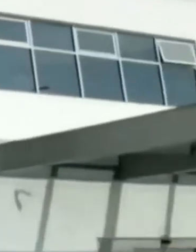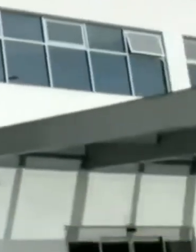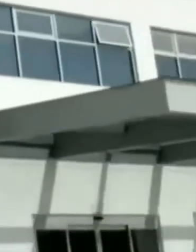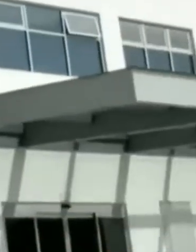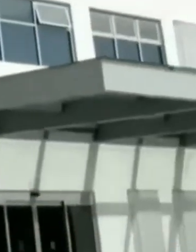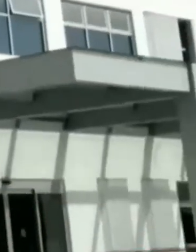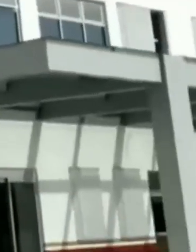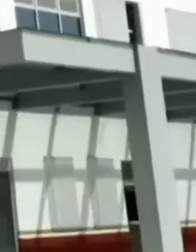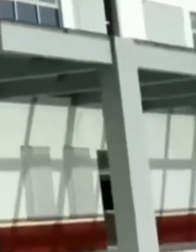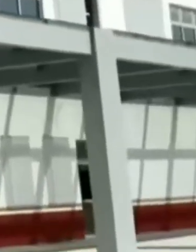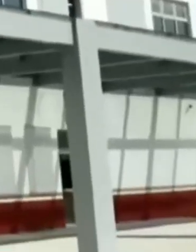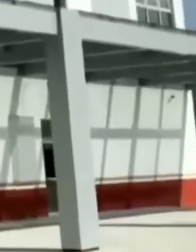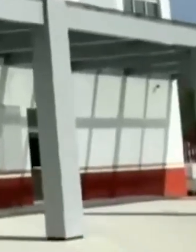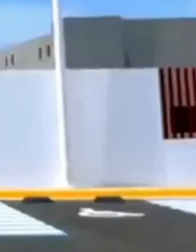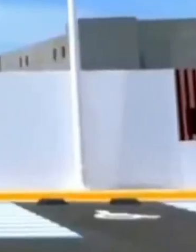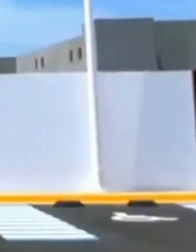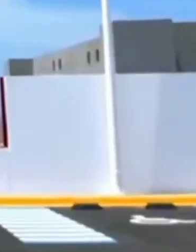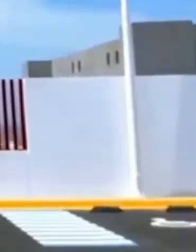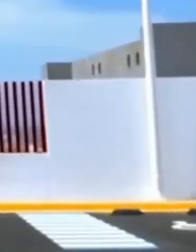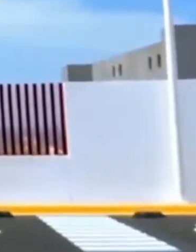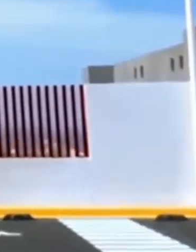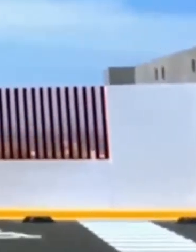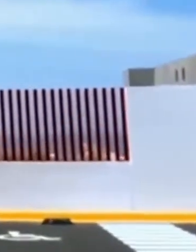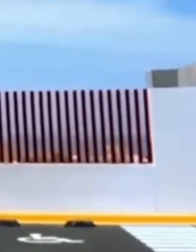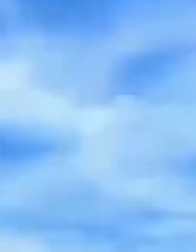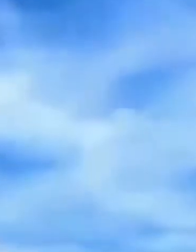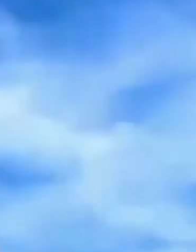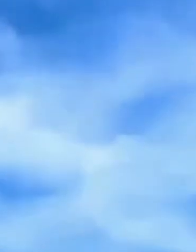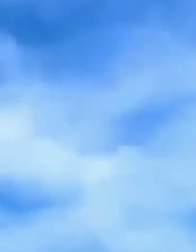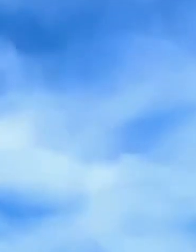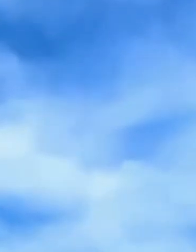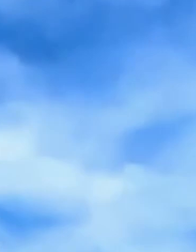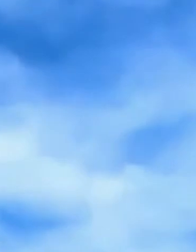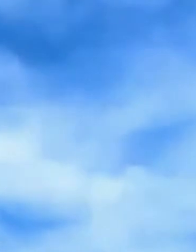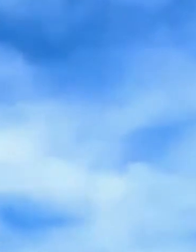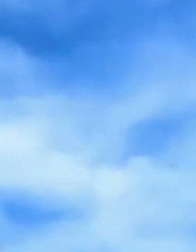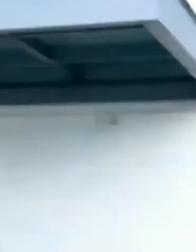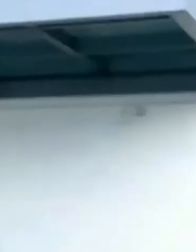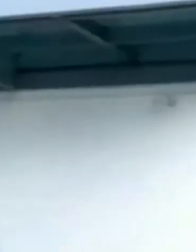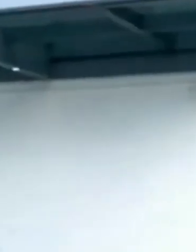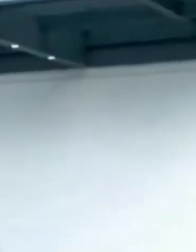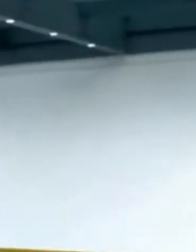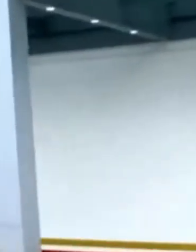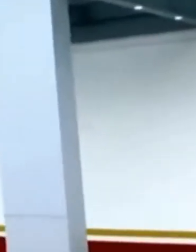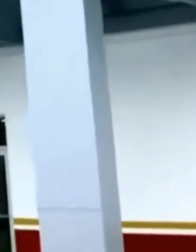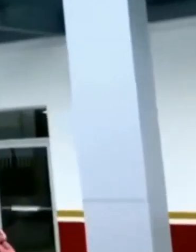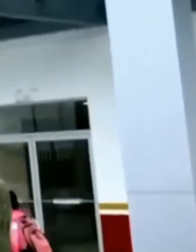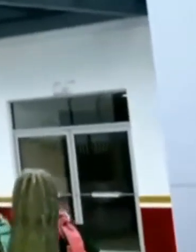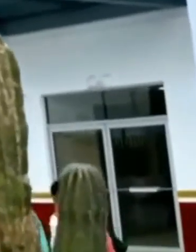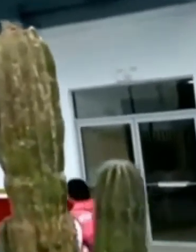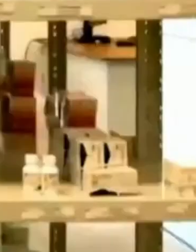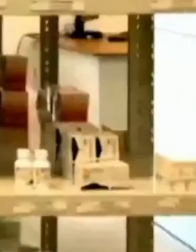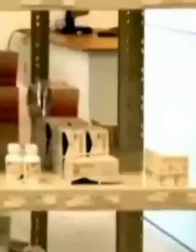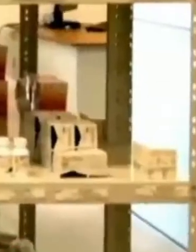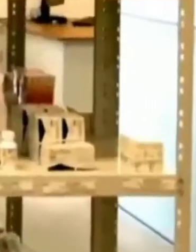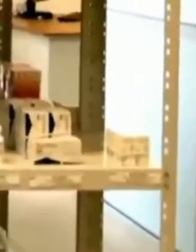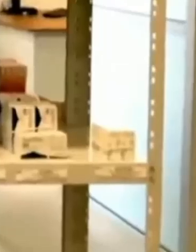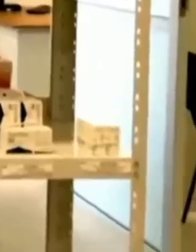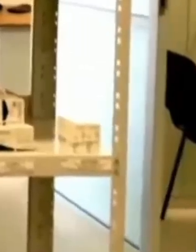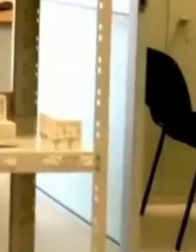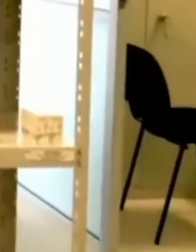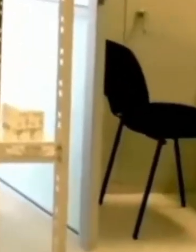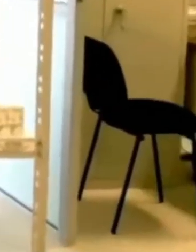Issste para fortalecer su red de atención médica a través del desarrollo de seis nuevos hospitales, que permitirán brindar una atención de calidad